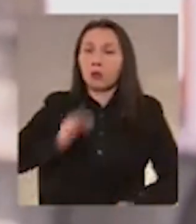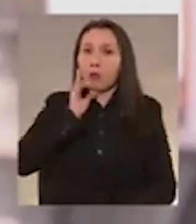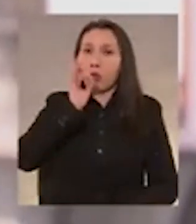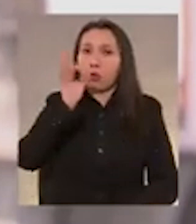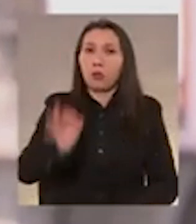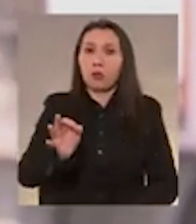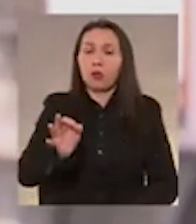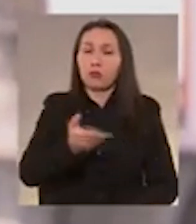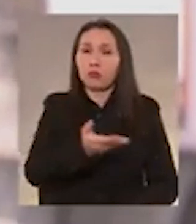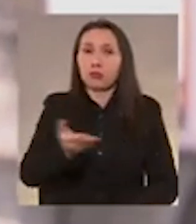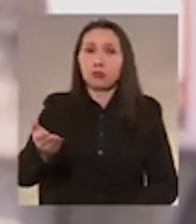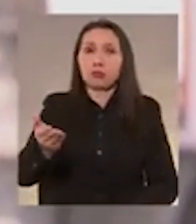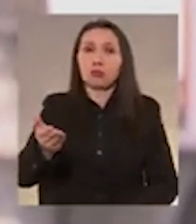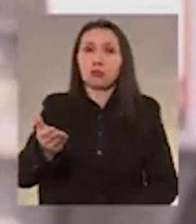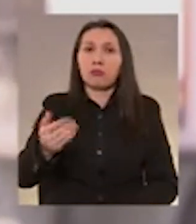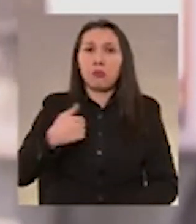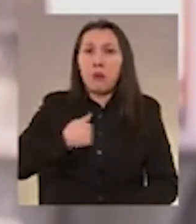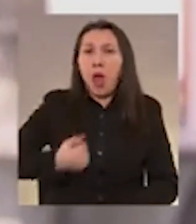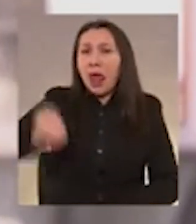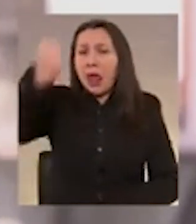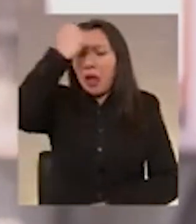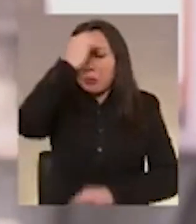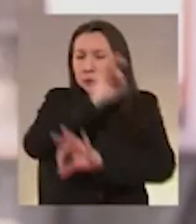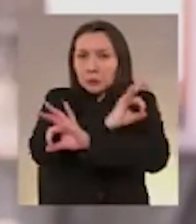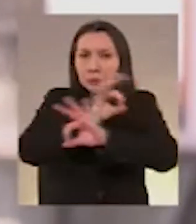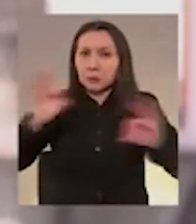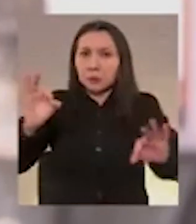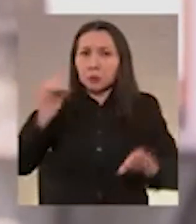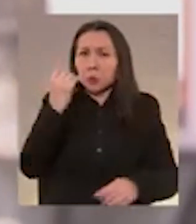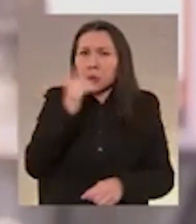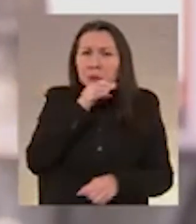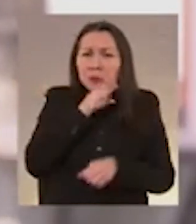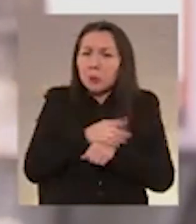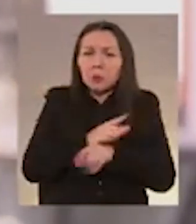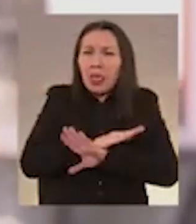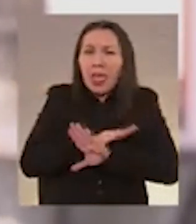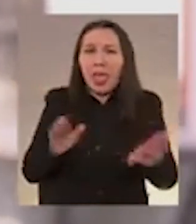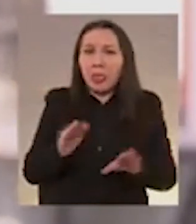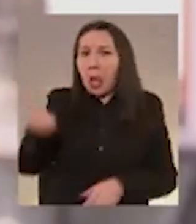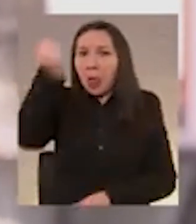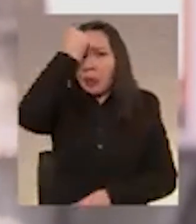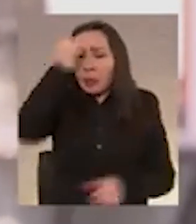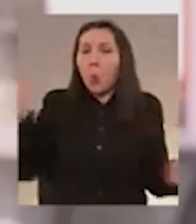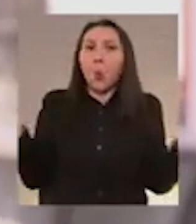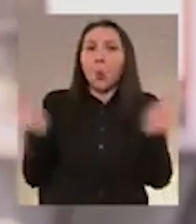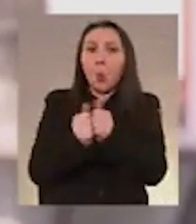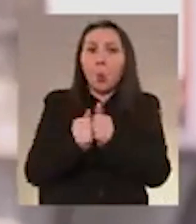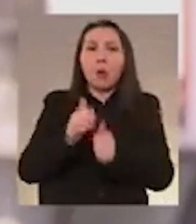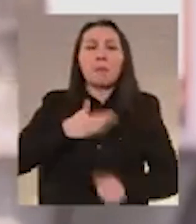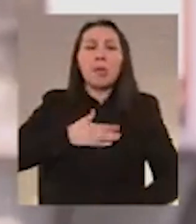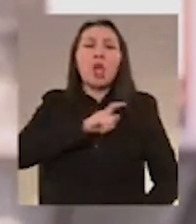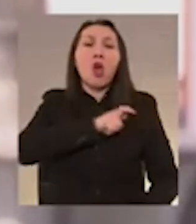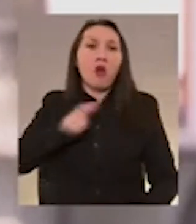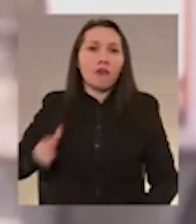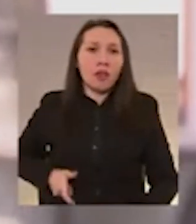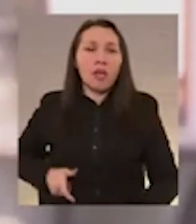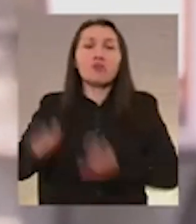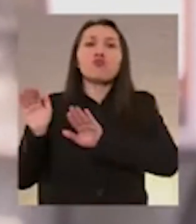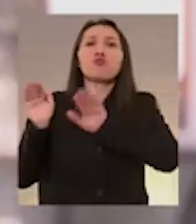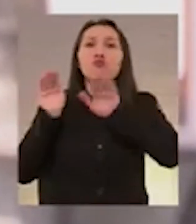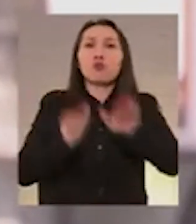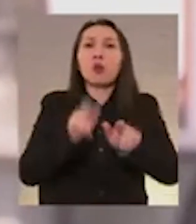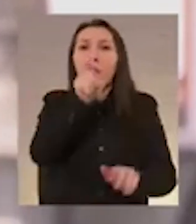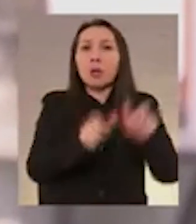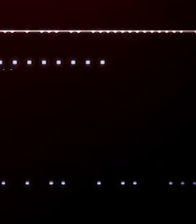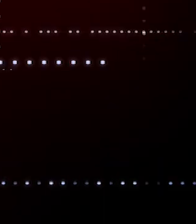que no me arrepiento un segundo de estar junto con mi gobierno del lado